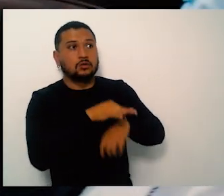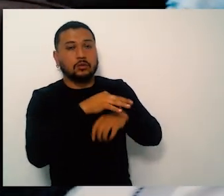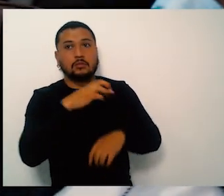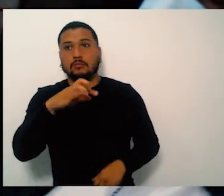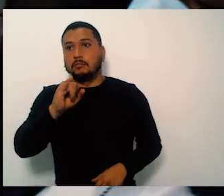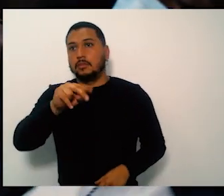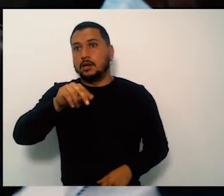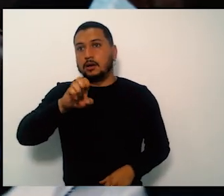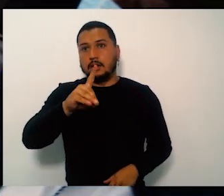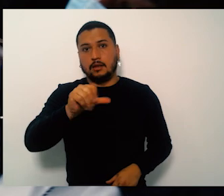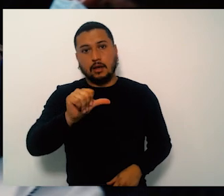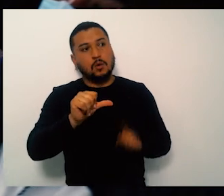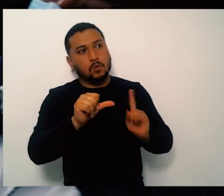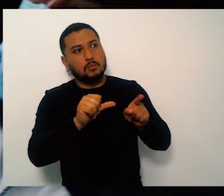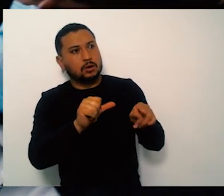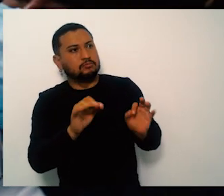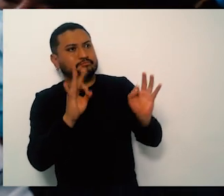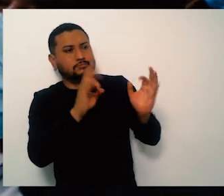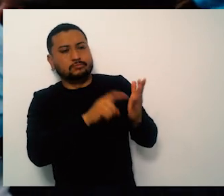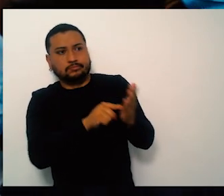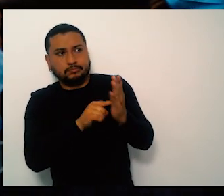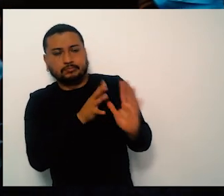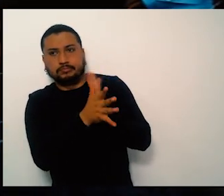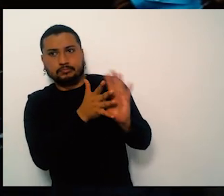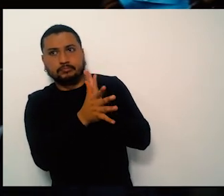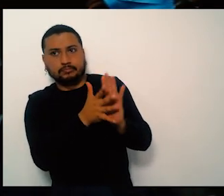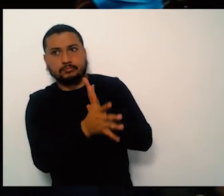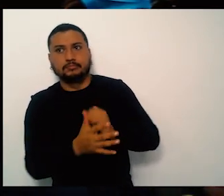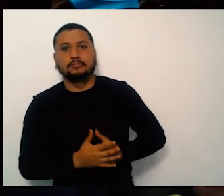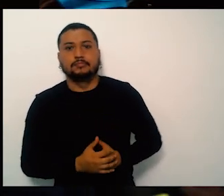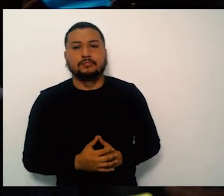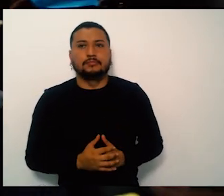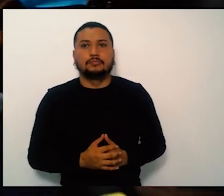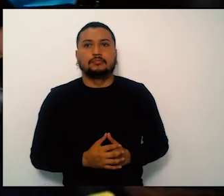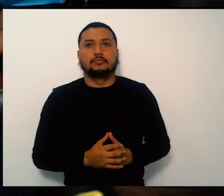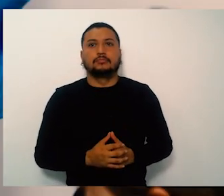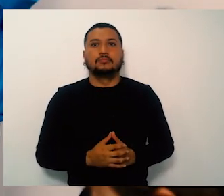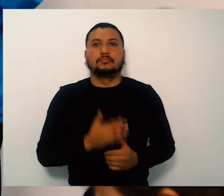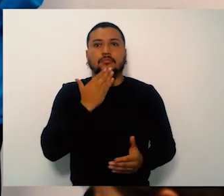hecho en la sobreditoria? mejorar eso. Y otra pregunta que tengo acá.